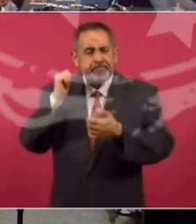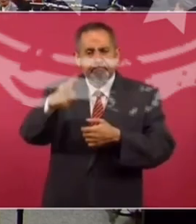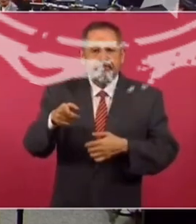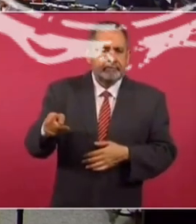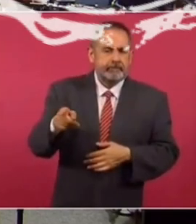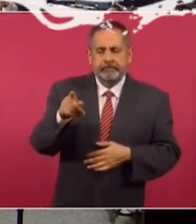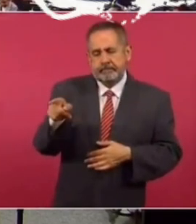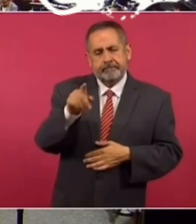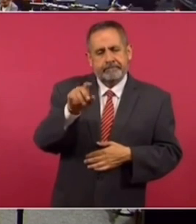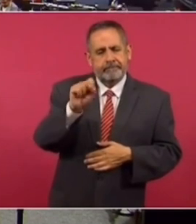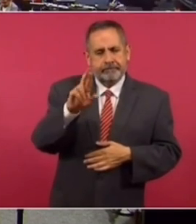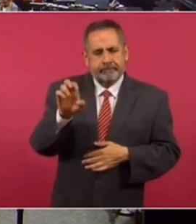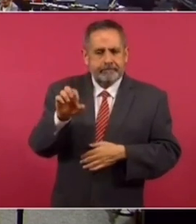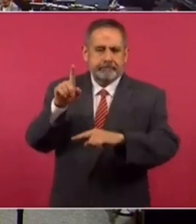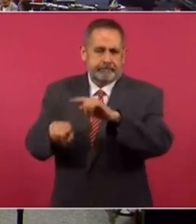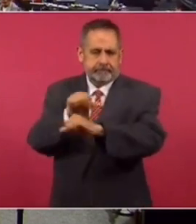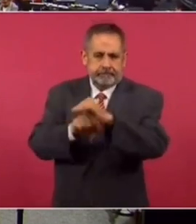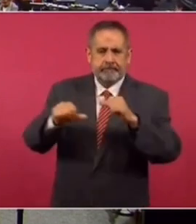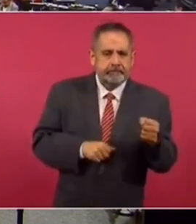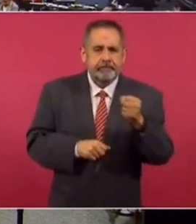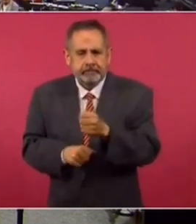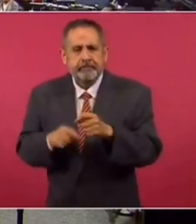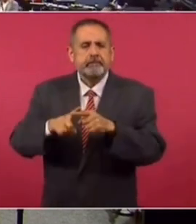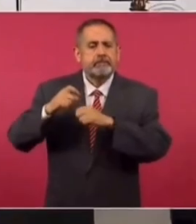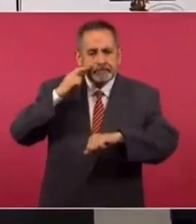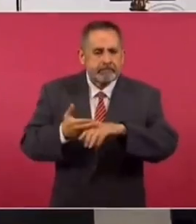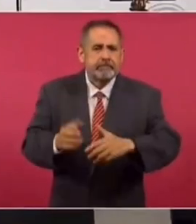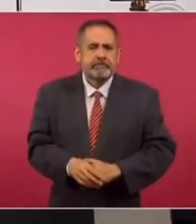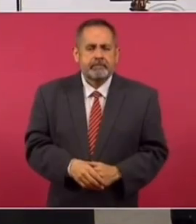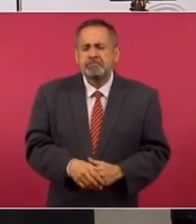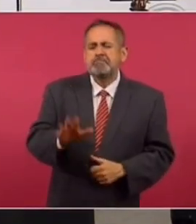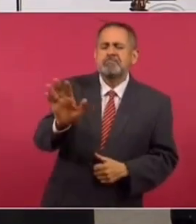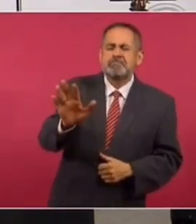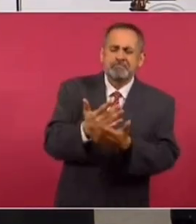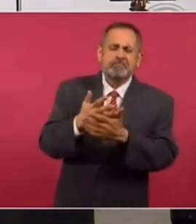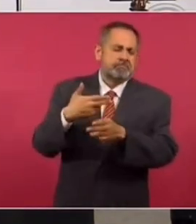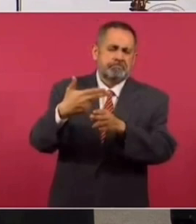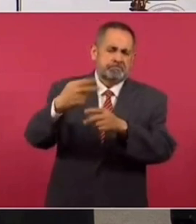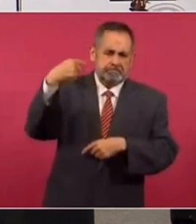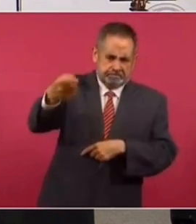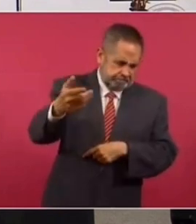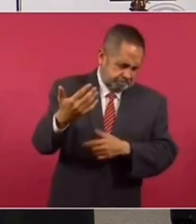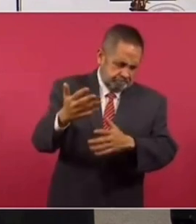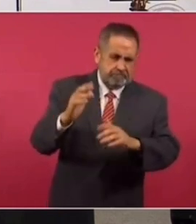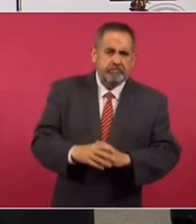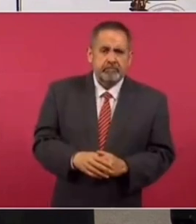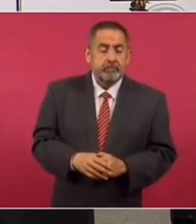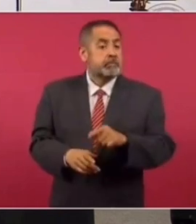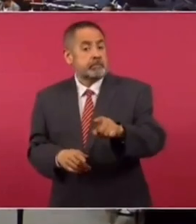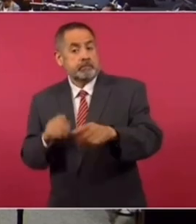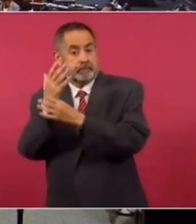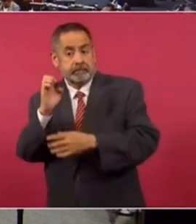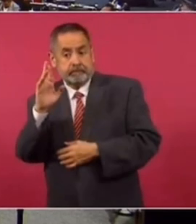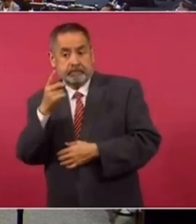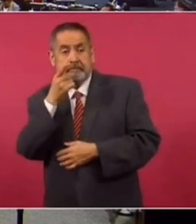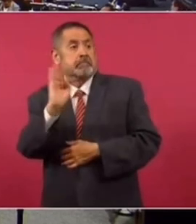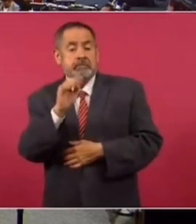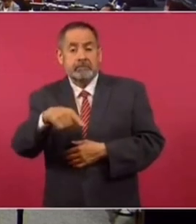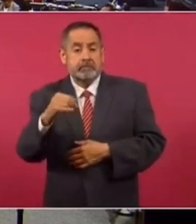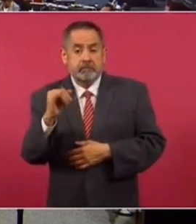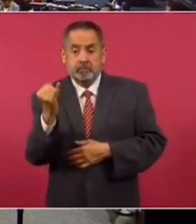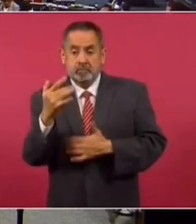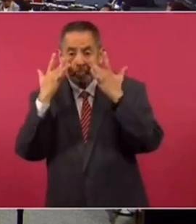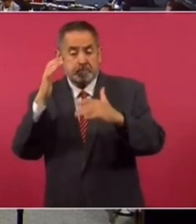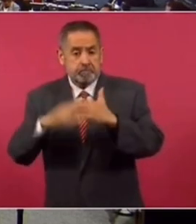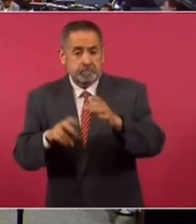¿Está ustedes viendo quiénes van a ocupar este lugar sobre el canciller? Eso, en su momento. ¿Por qué le había dicho que quizás renuncie en junio? Ya no falta mucho